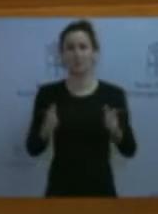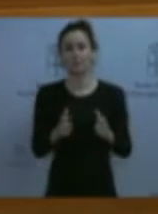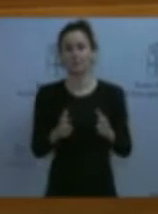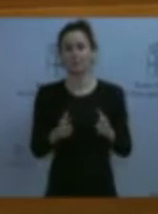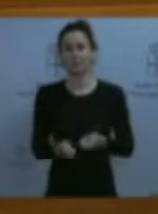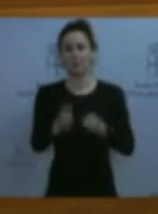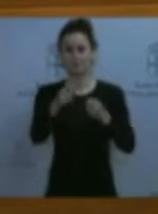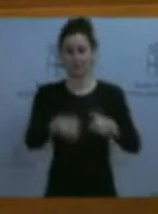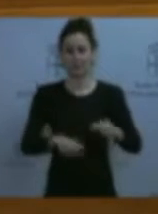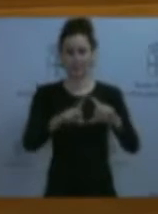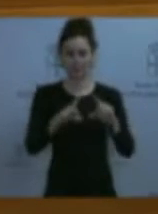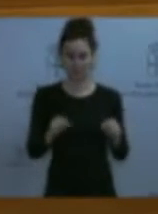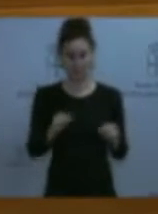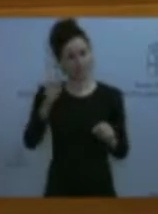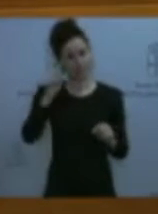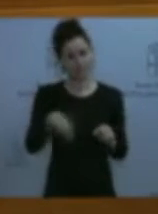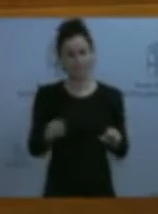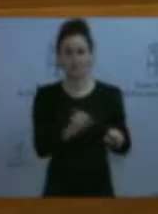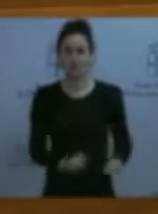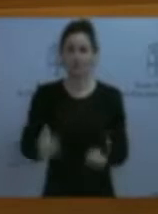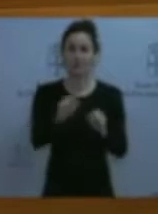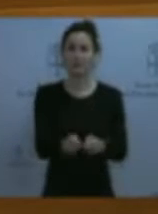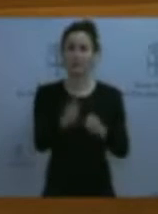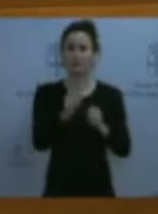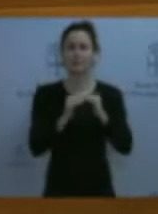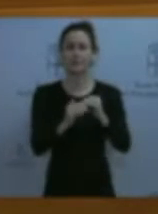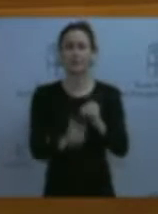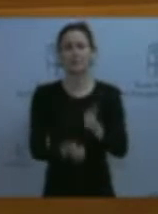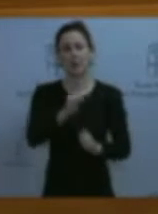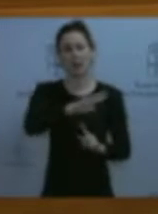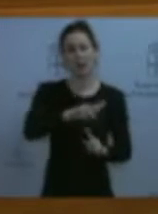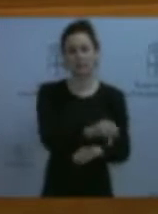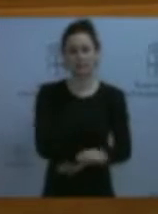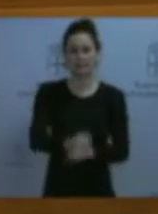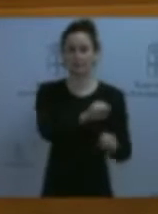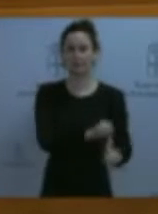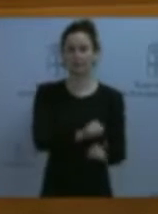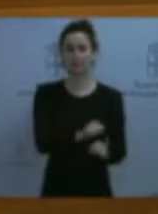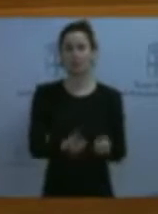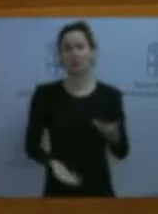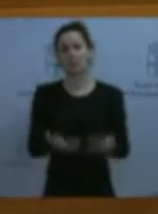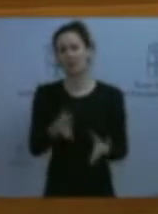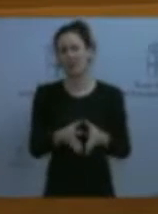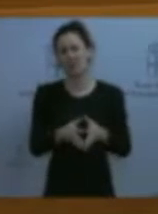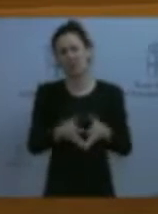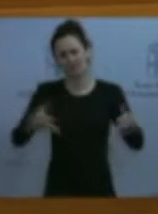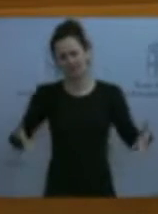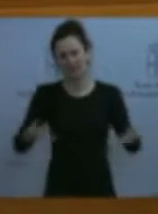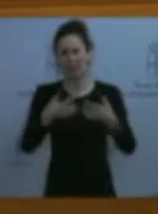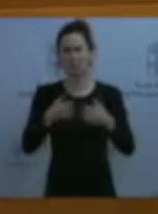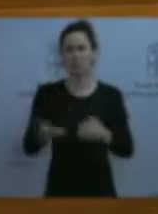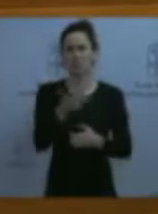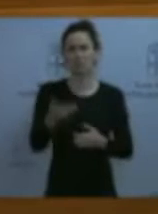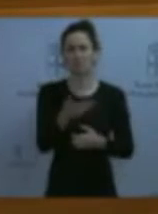que sabemos que defiende la pesca más sostenible en comparación con la gran pesca industrial y que, además,